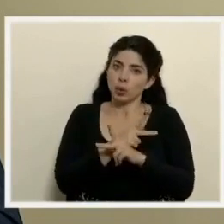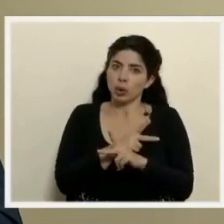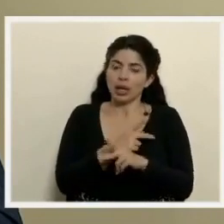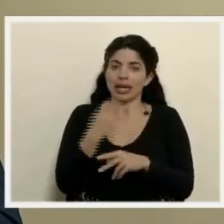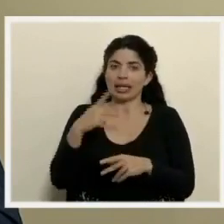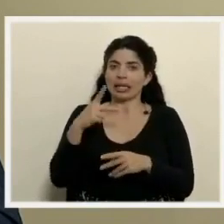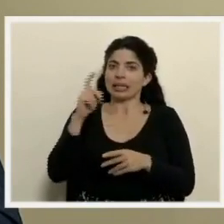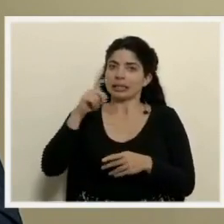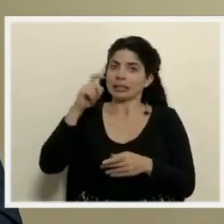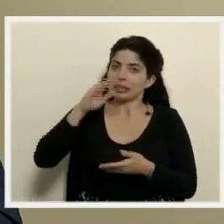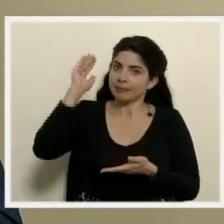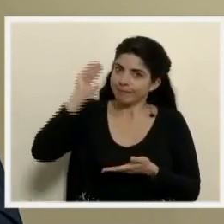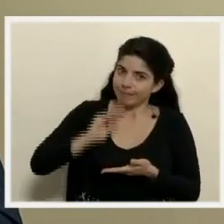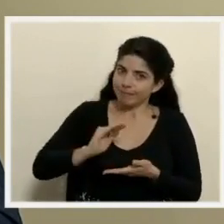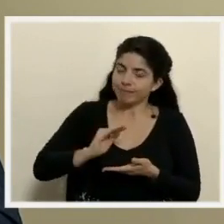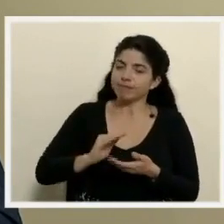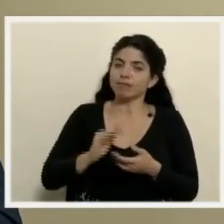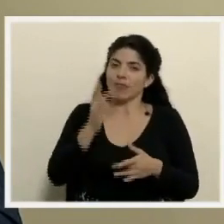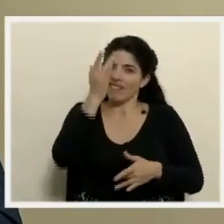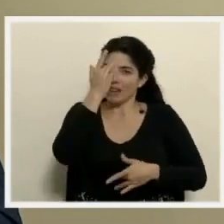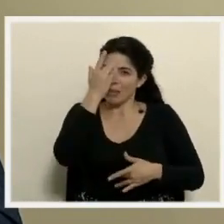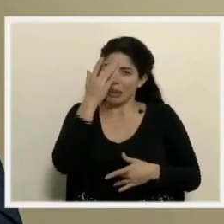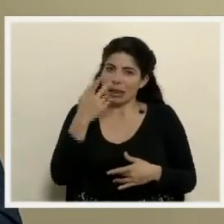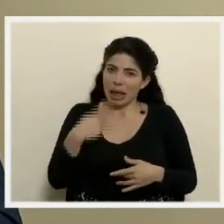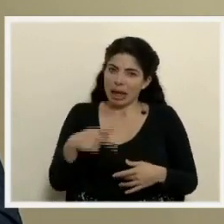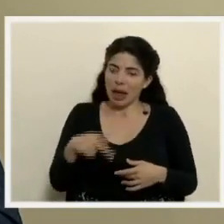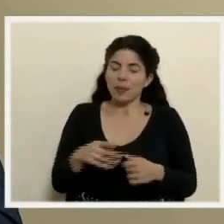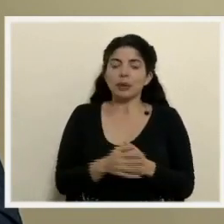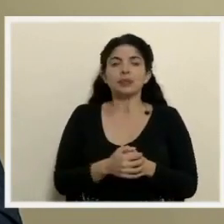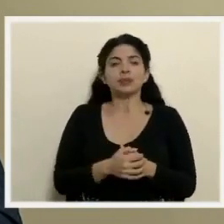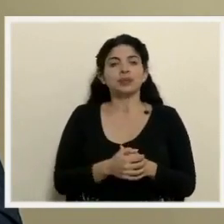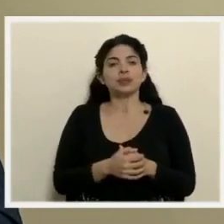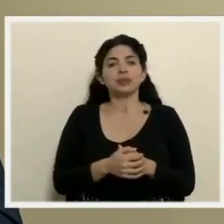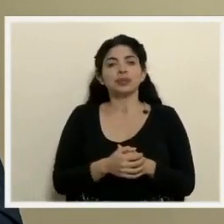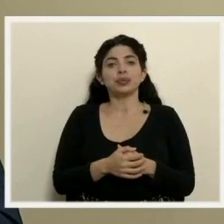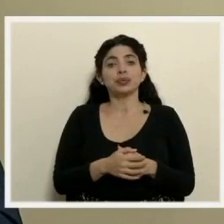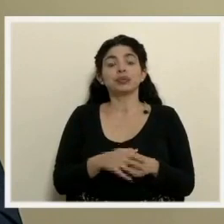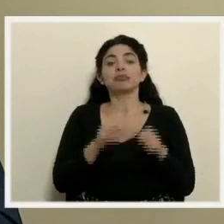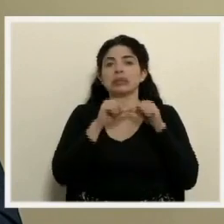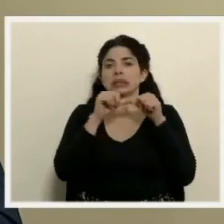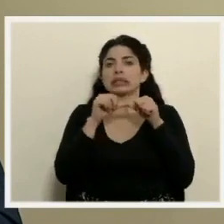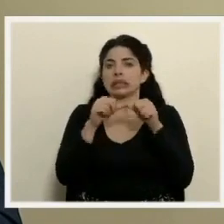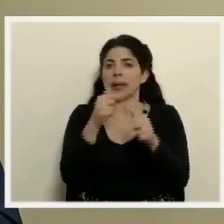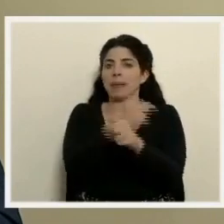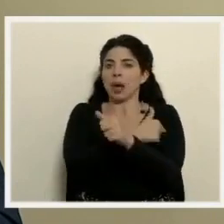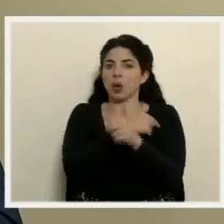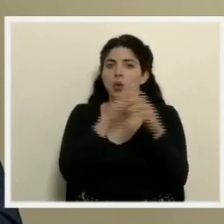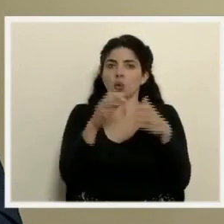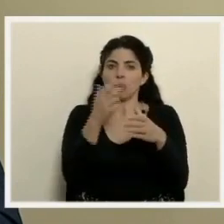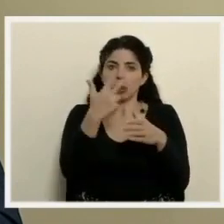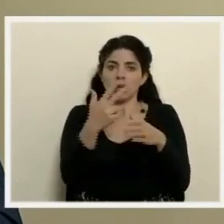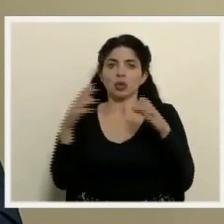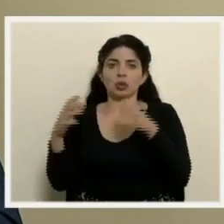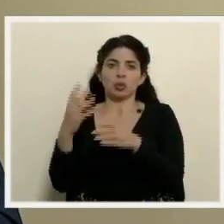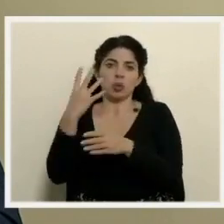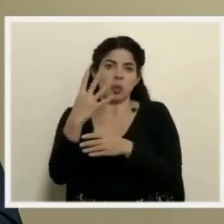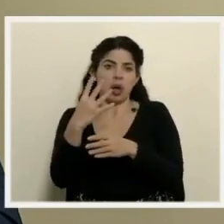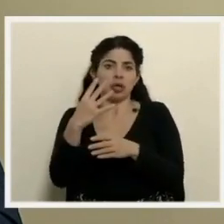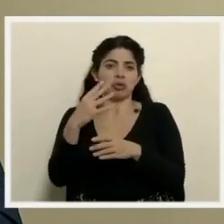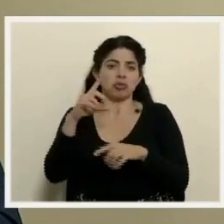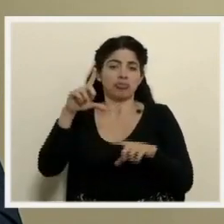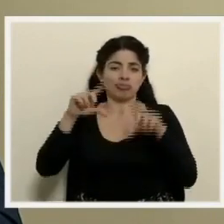disminuir ese riesgo de enfermedad grave y seguimos vacunando el grupo 3 el grupo 4 en diferentes